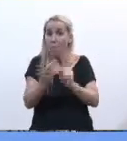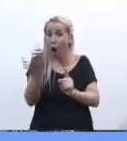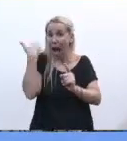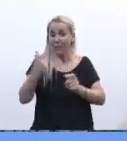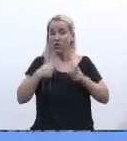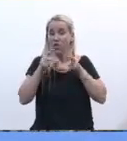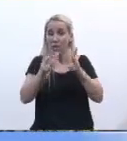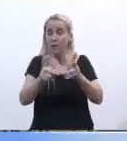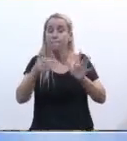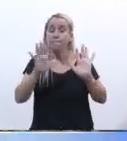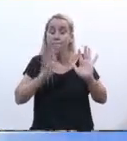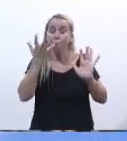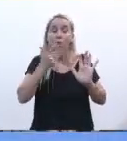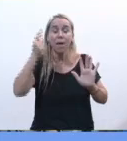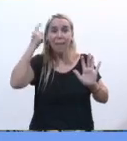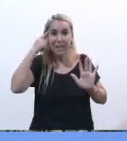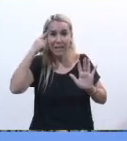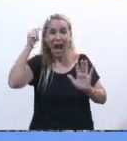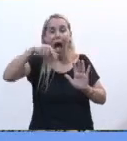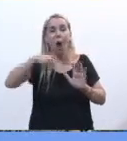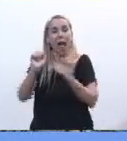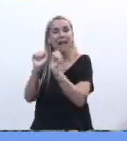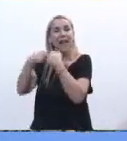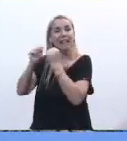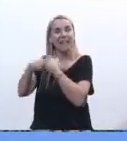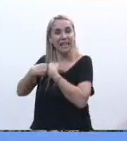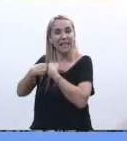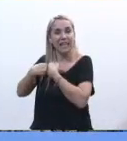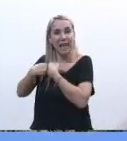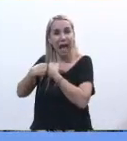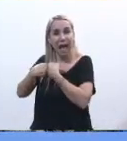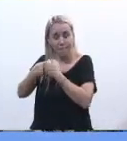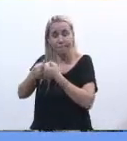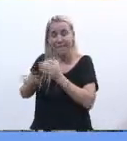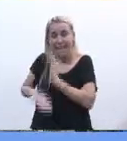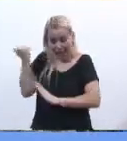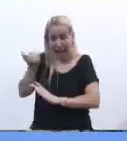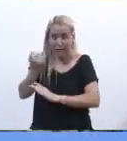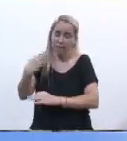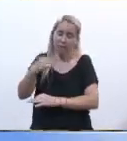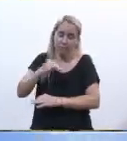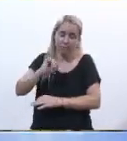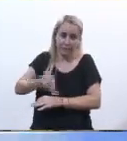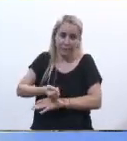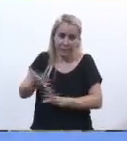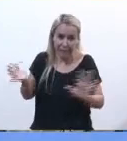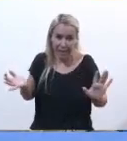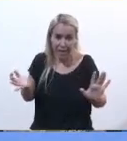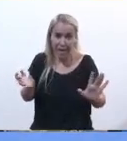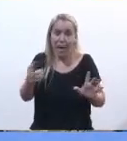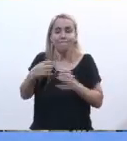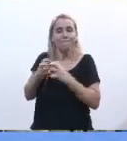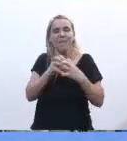creo que hay que sacar de la clandestinidad no tengo duda no tengo duda de que hay que